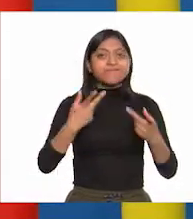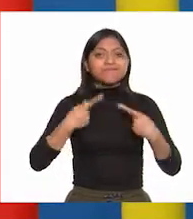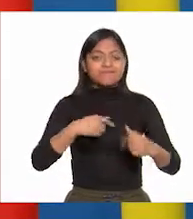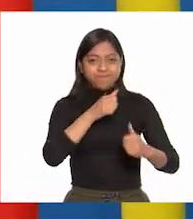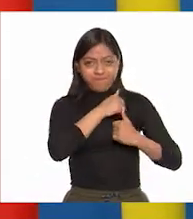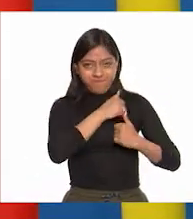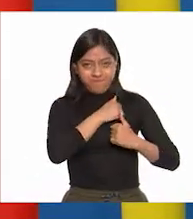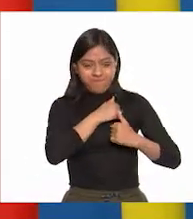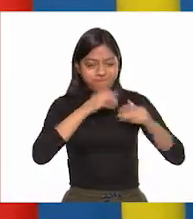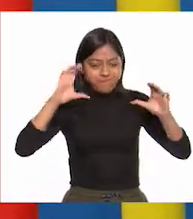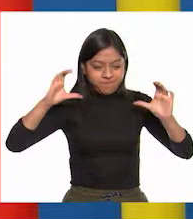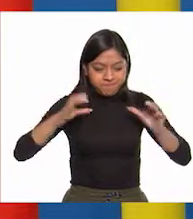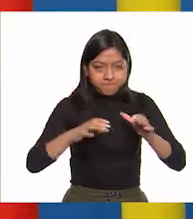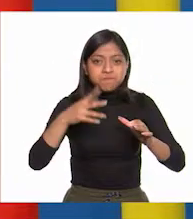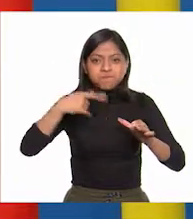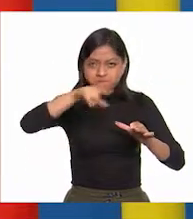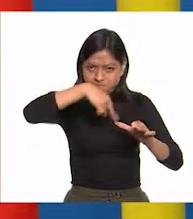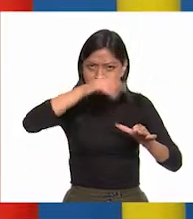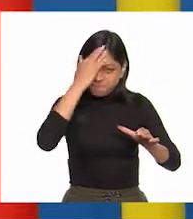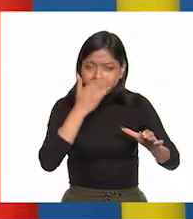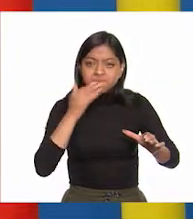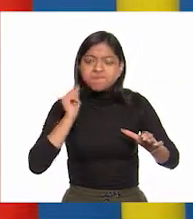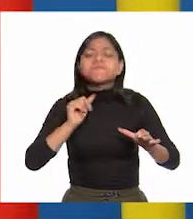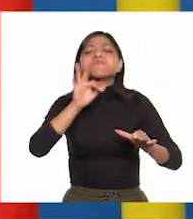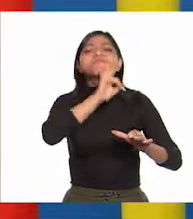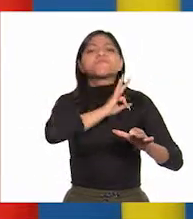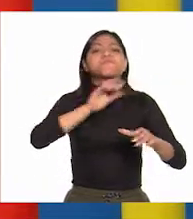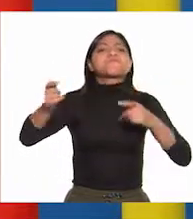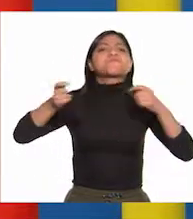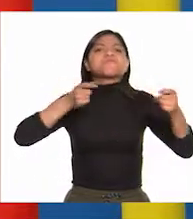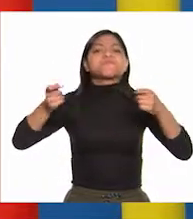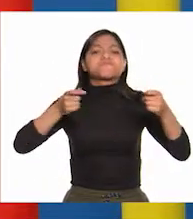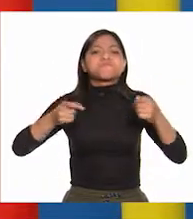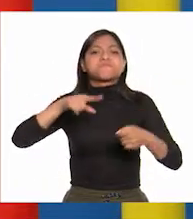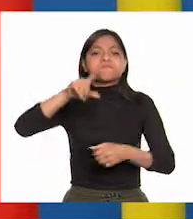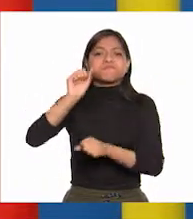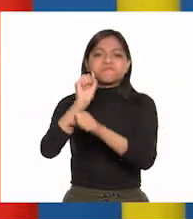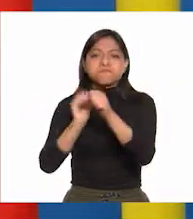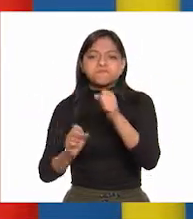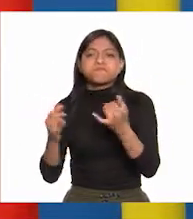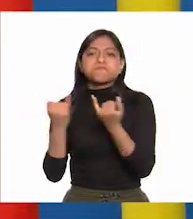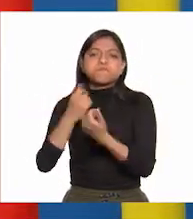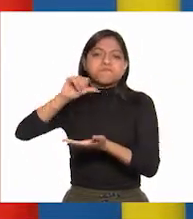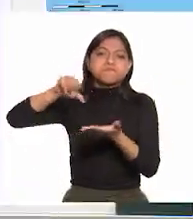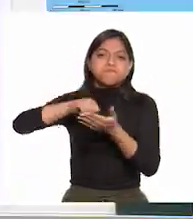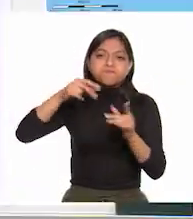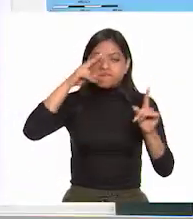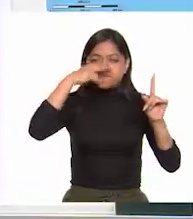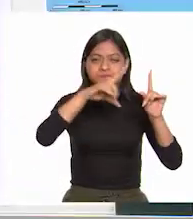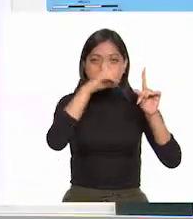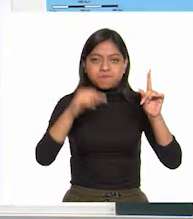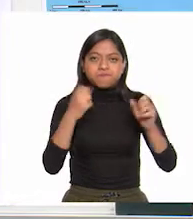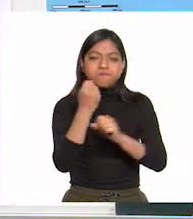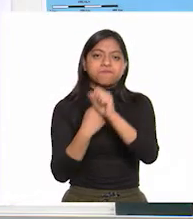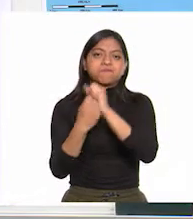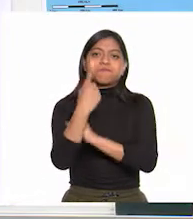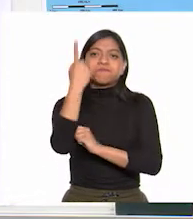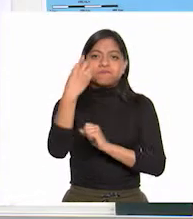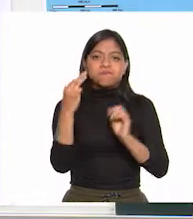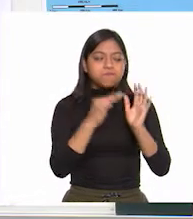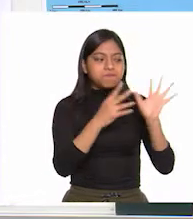numeroso pero bien disciplinado, logró dominar el centro y sur de Nueva España entre 1811 y 1815.